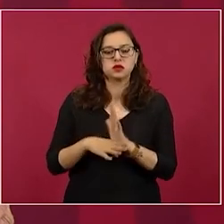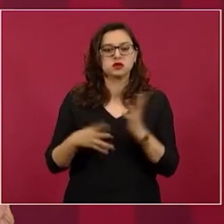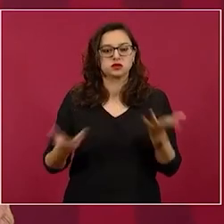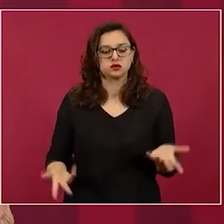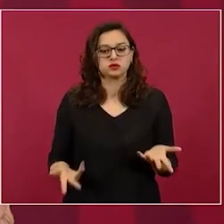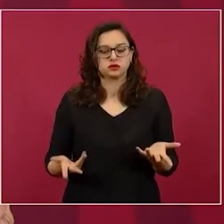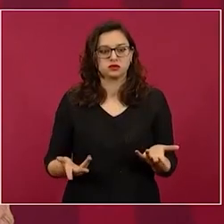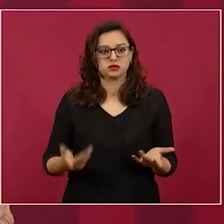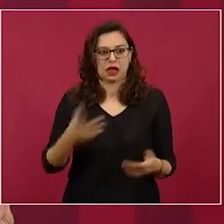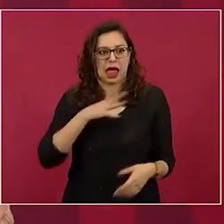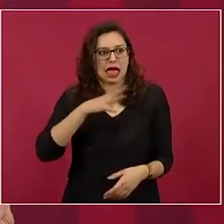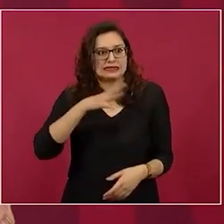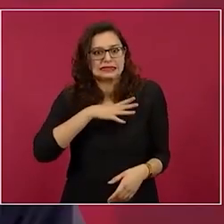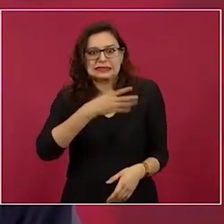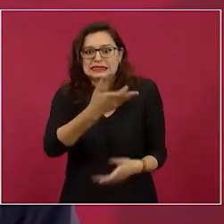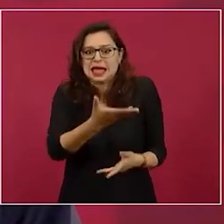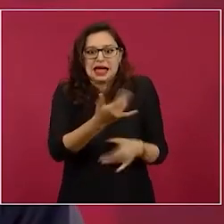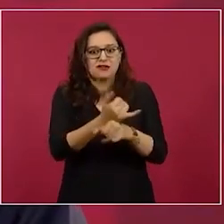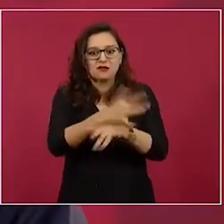para que